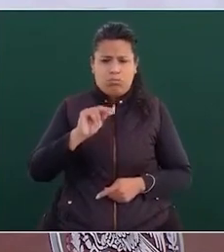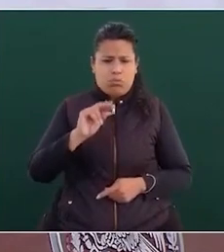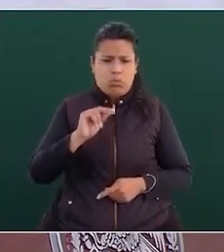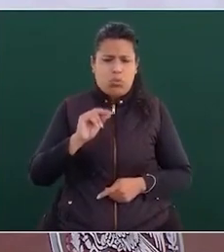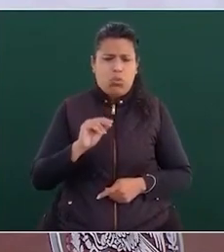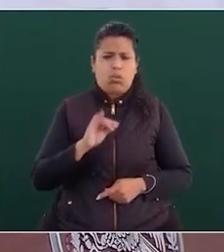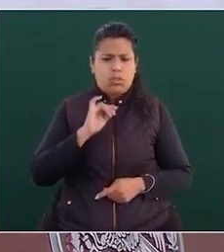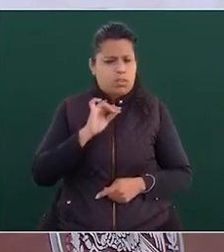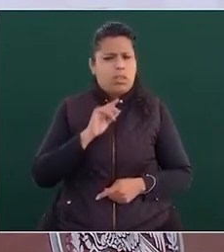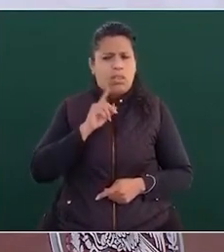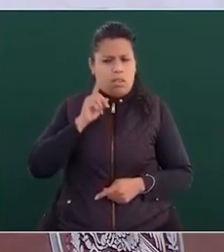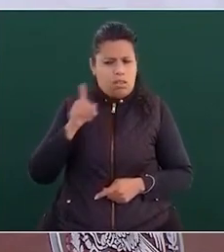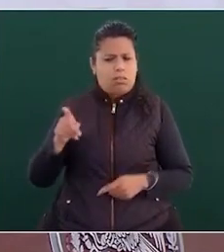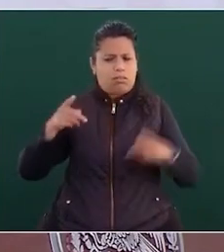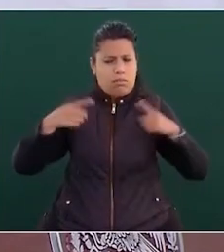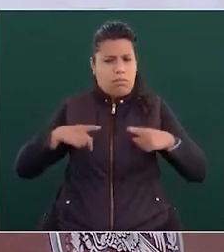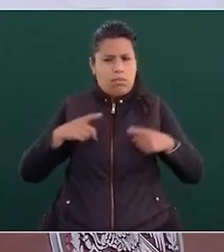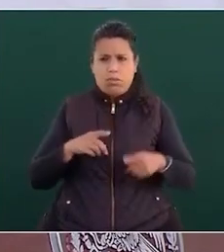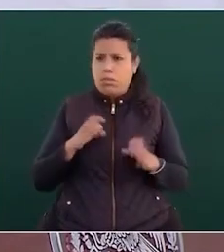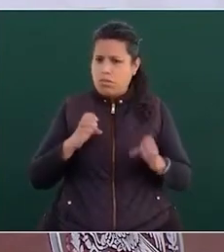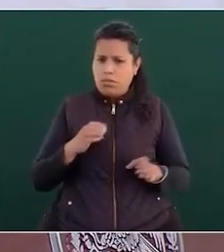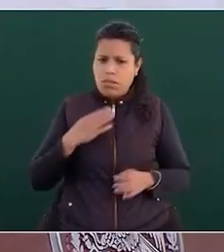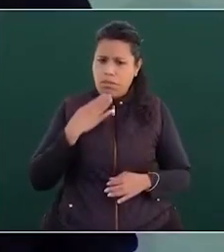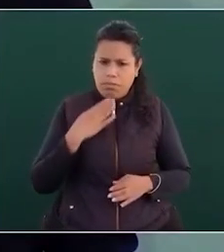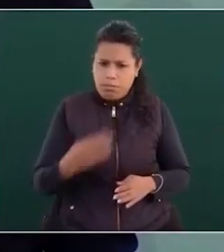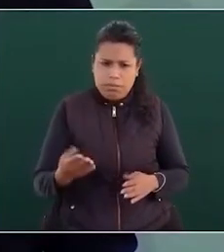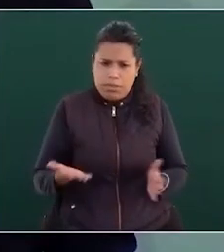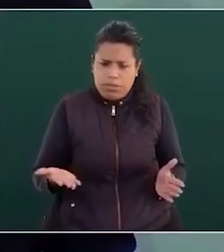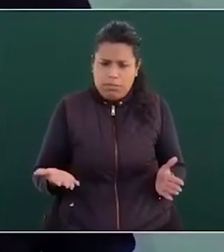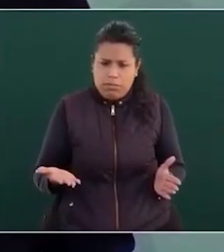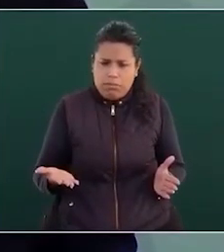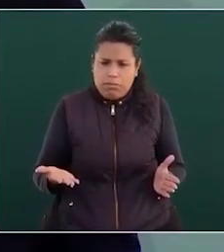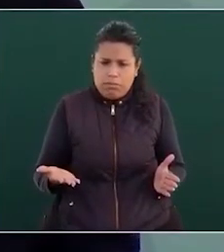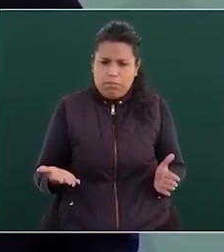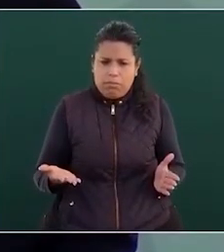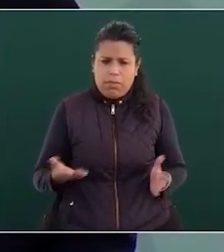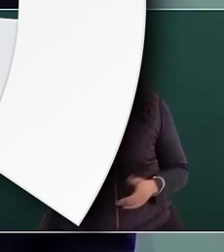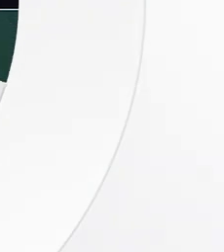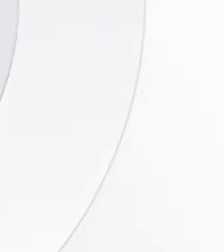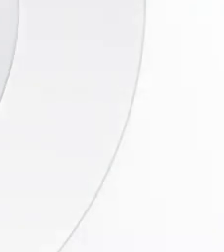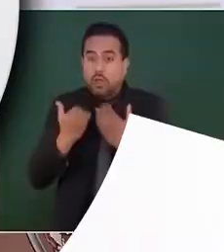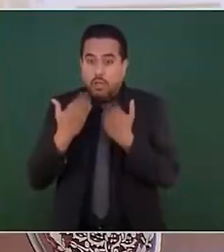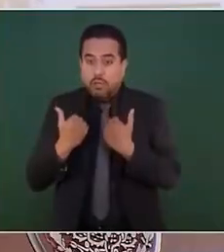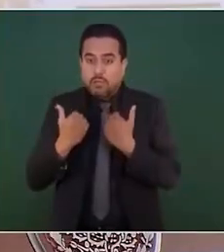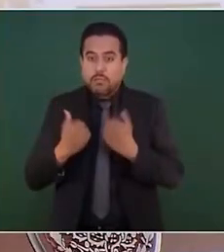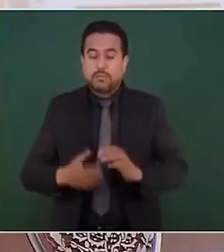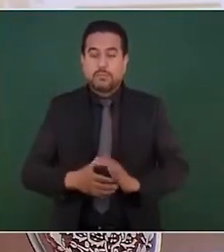un despropósito o sea sería actuar de mala fe